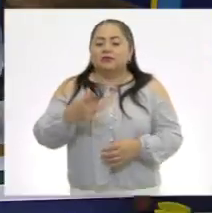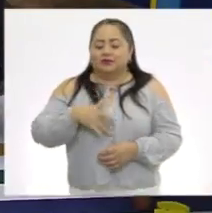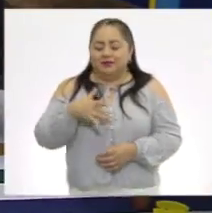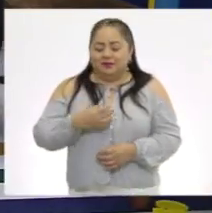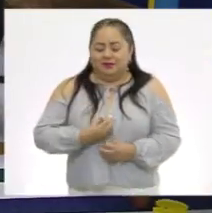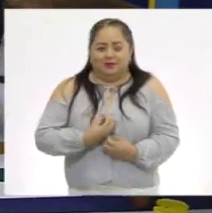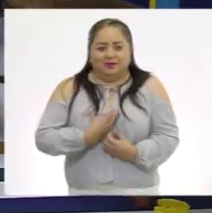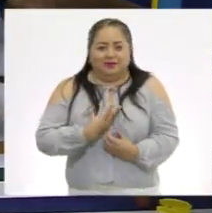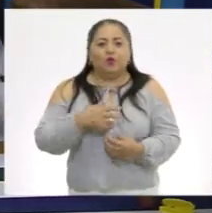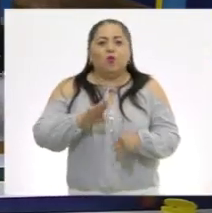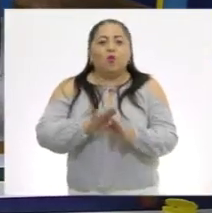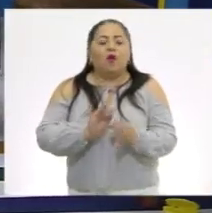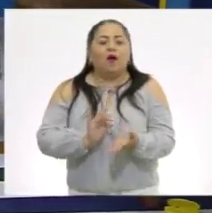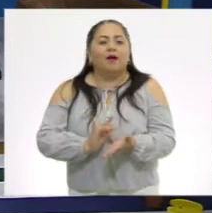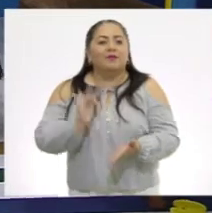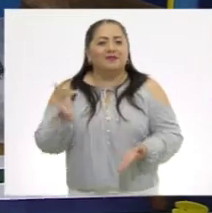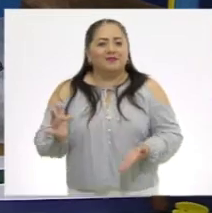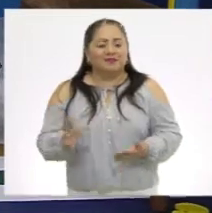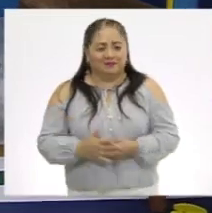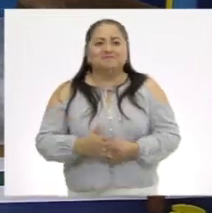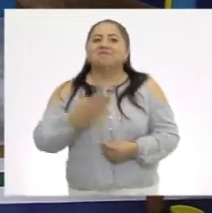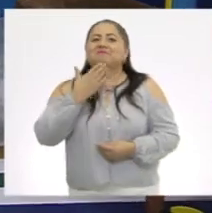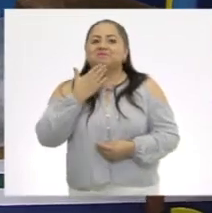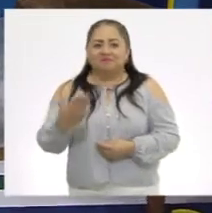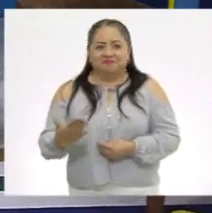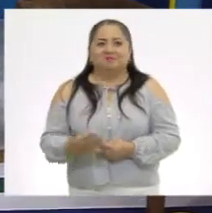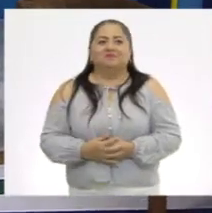emoción de qué? Agradecimiento. Muy bien.